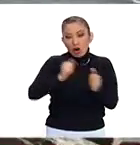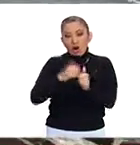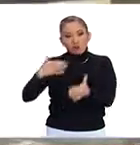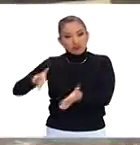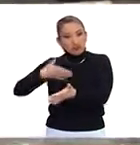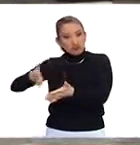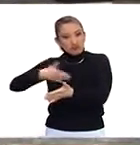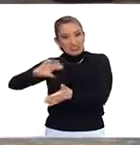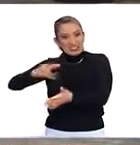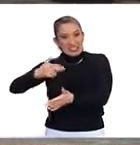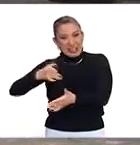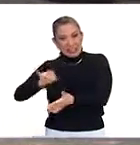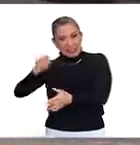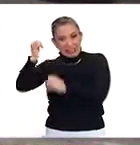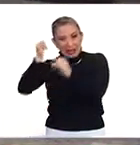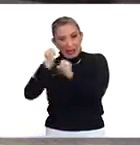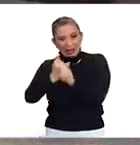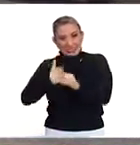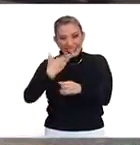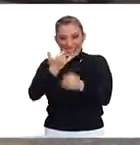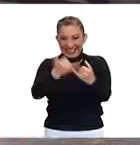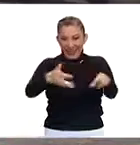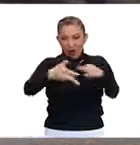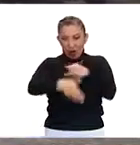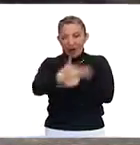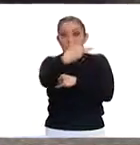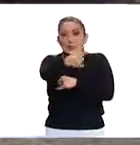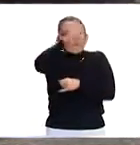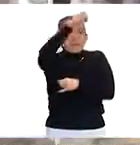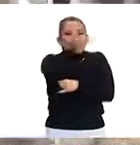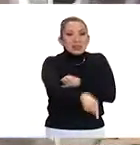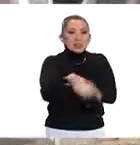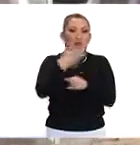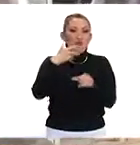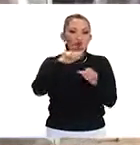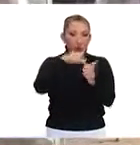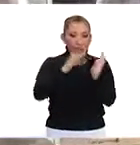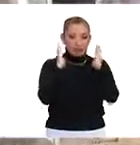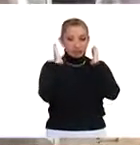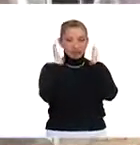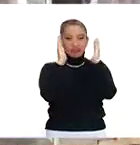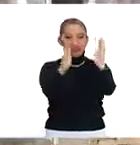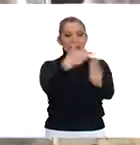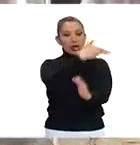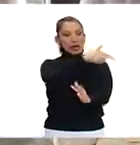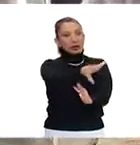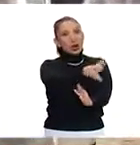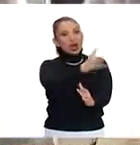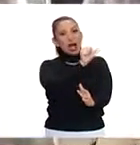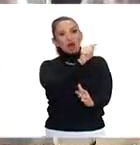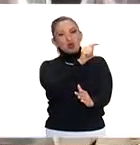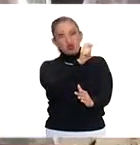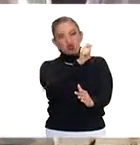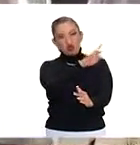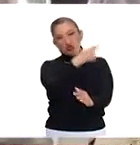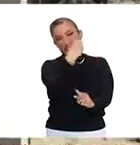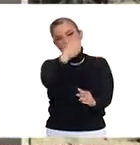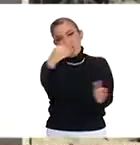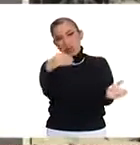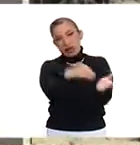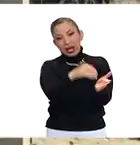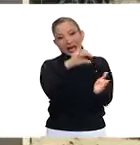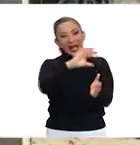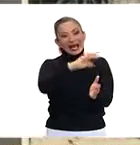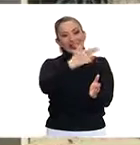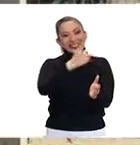internacional, inauguraron un restaurante, justo en la misma quinta avenida, unos restaurantes de autor, como le llaman este, un